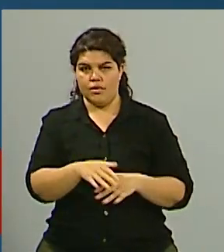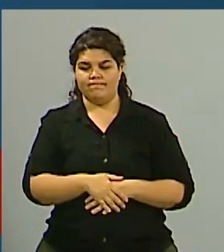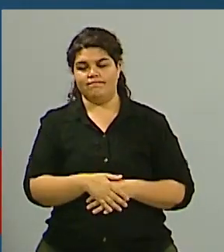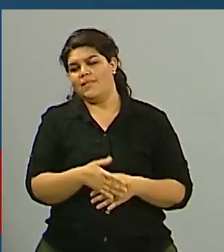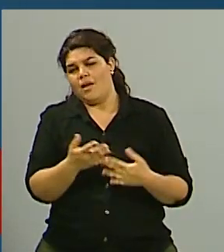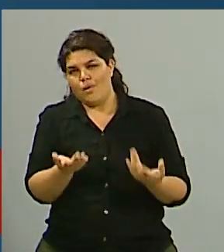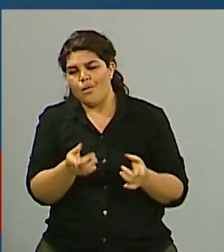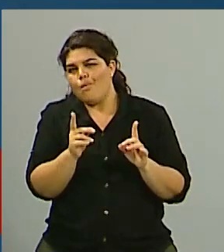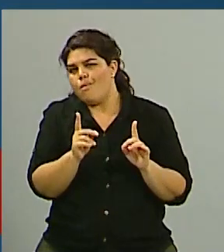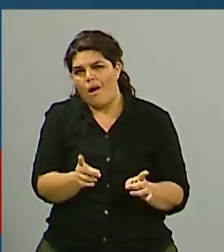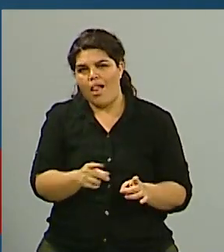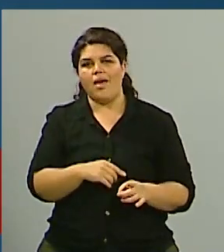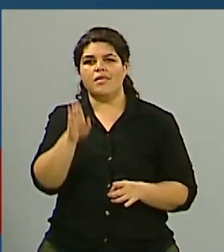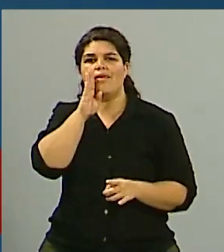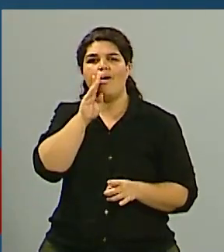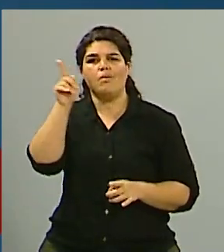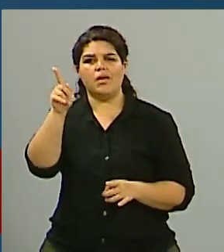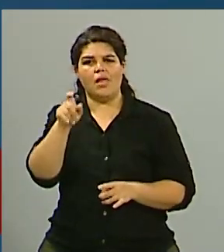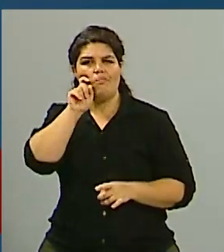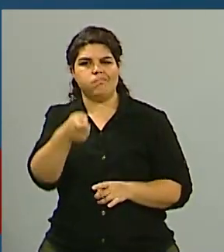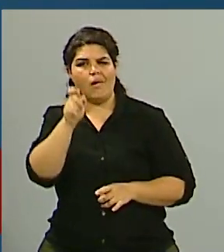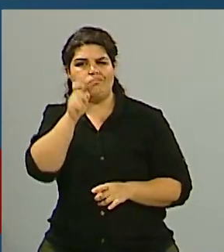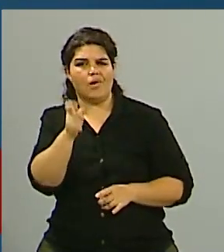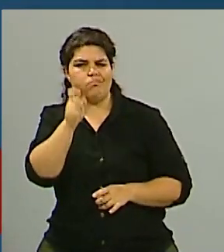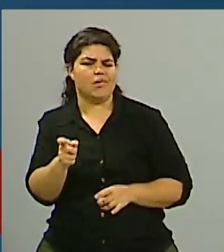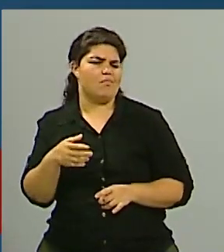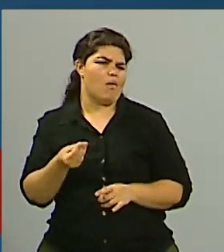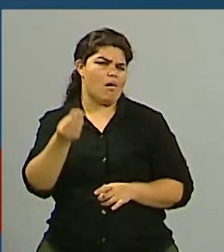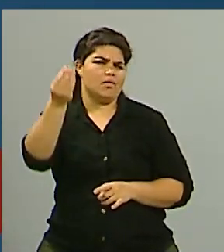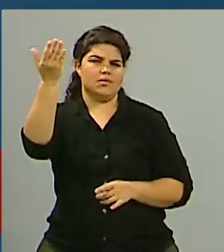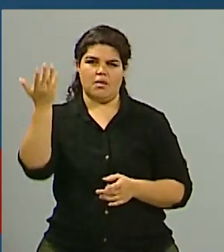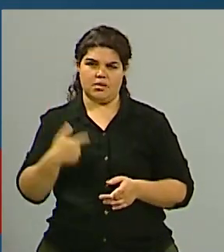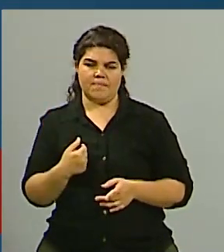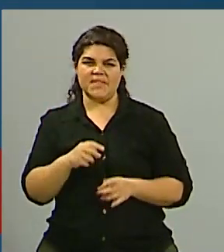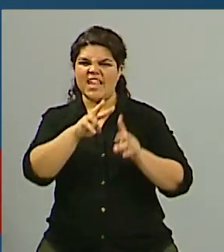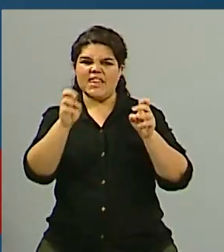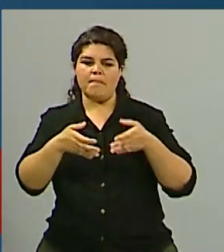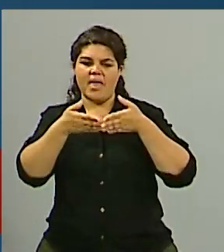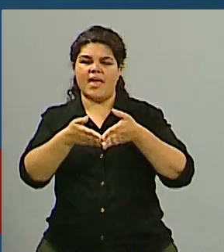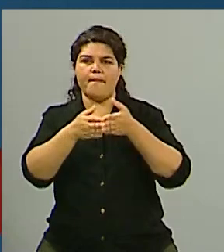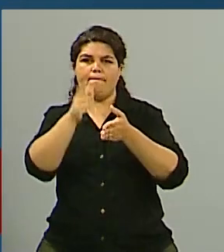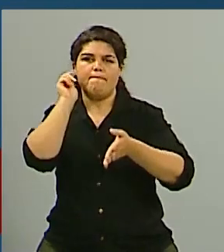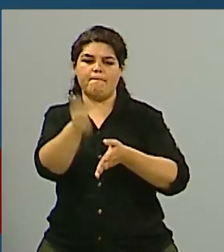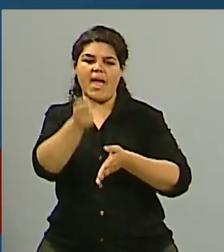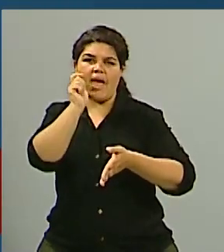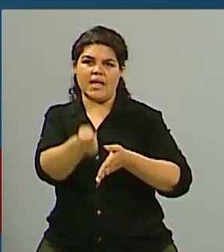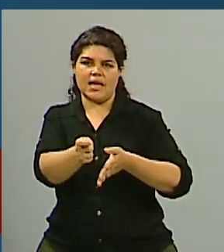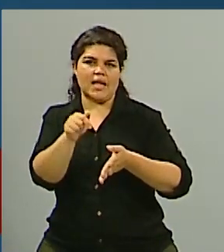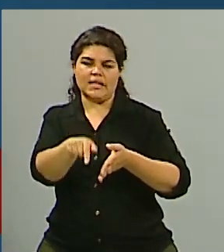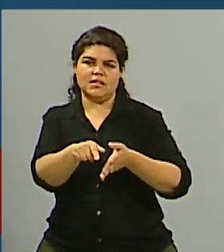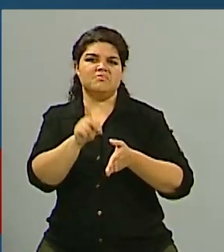violada por el Reino Unido de Gran Bretaña, especialmente en la cuestión pesquera. Ellos otorgan licencias